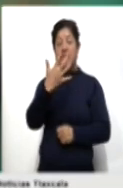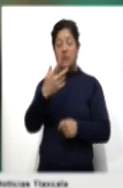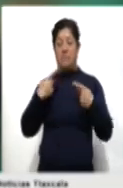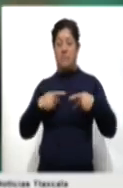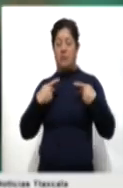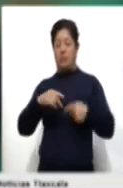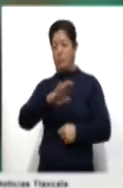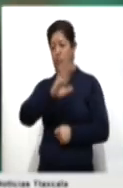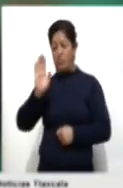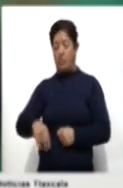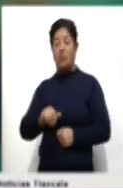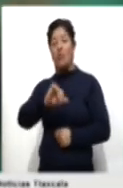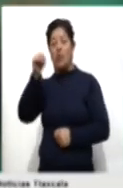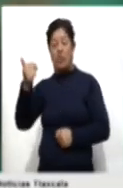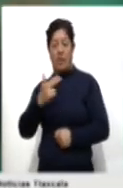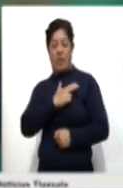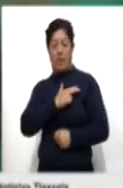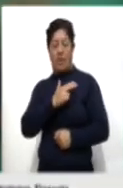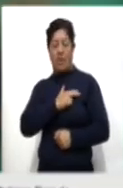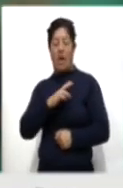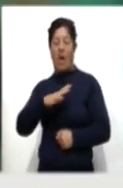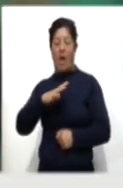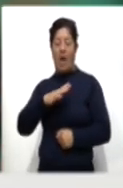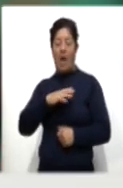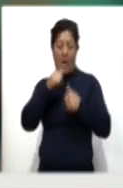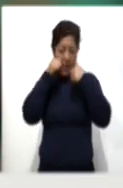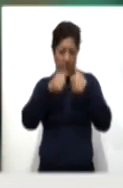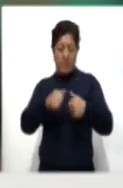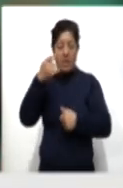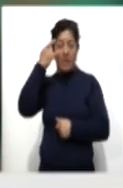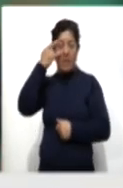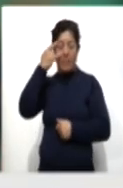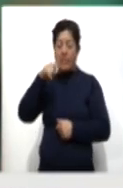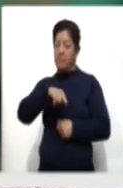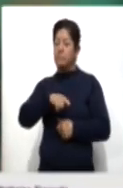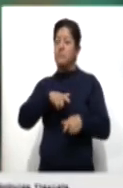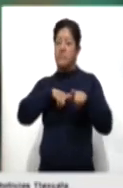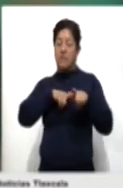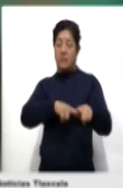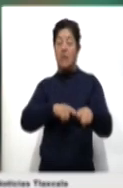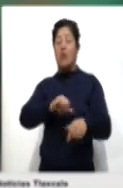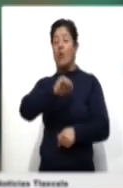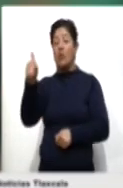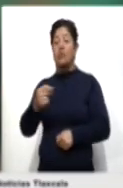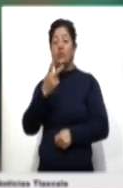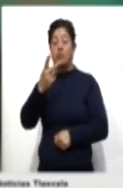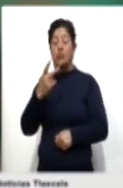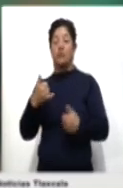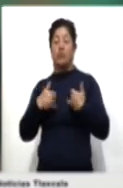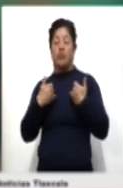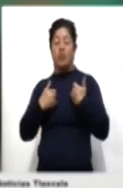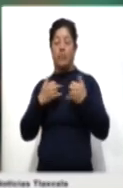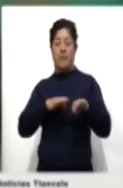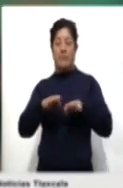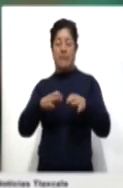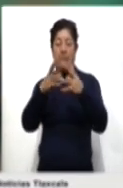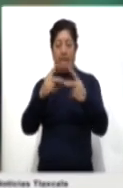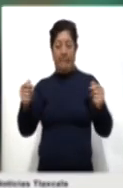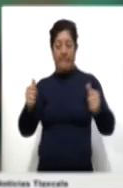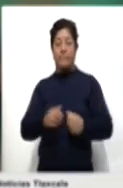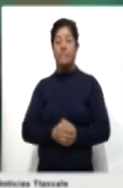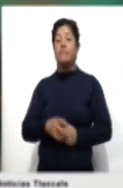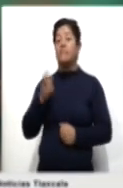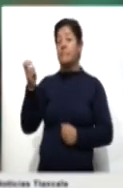accidente. Los heridos son atendidos en Campeche. Dijo que se continuará con la búsqueda de dos trabajadores que están desaparecidos. López Obrador